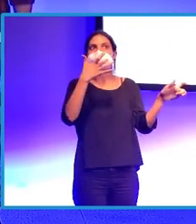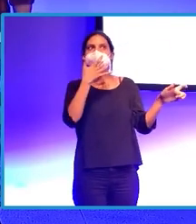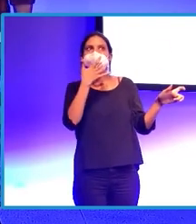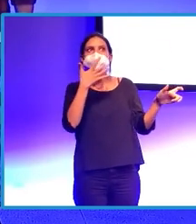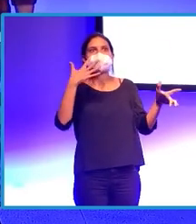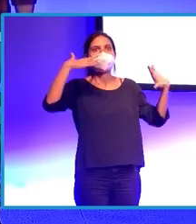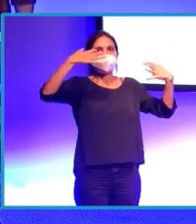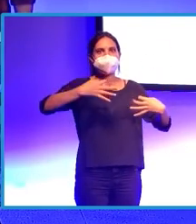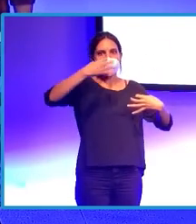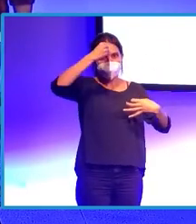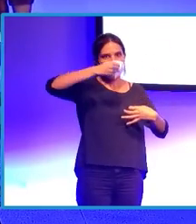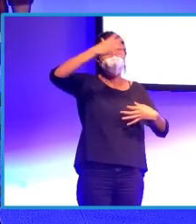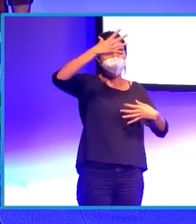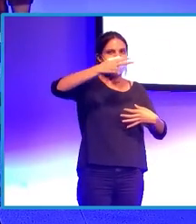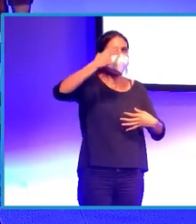virtual.